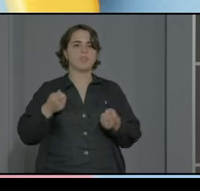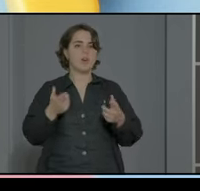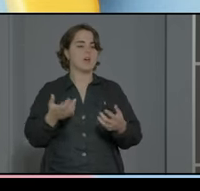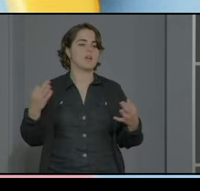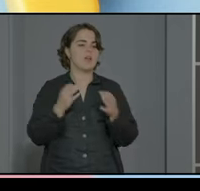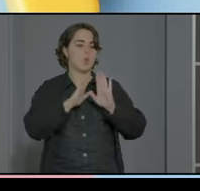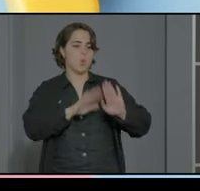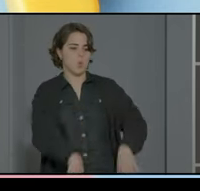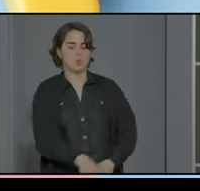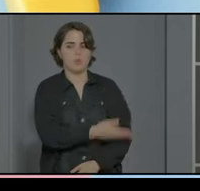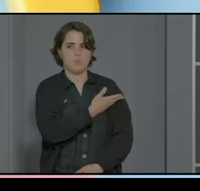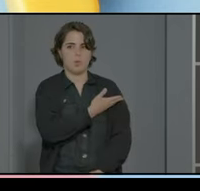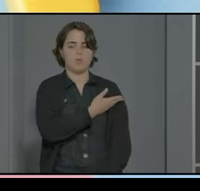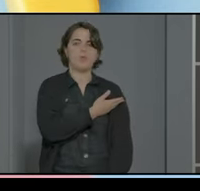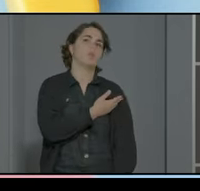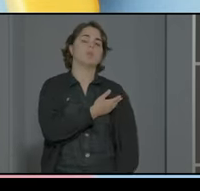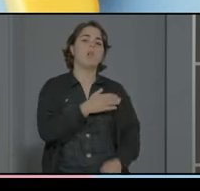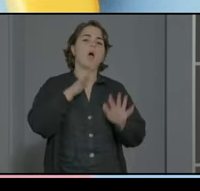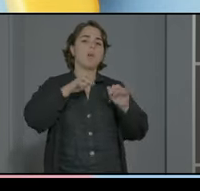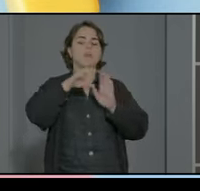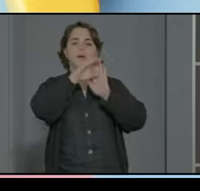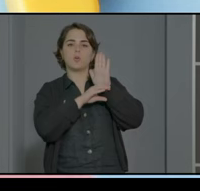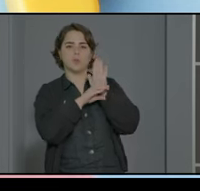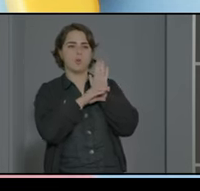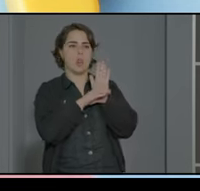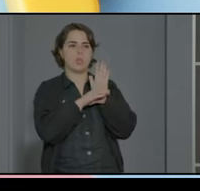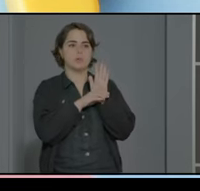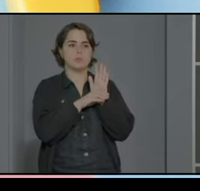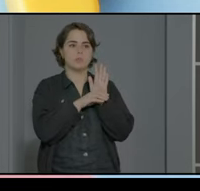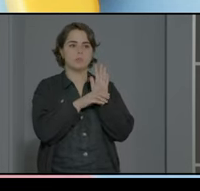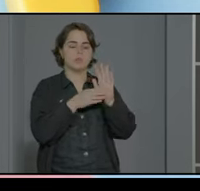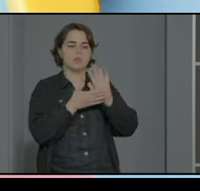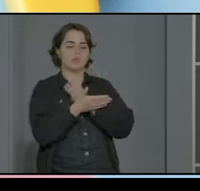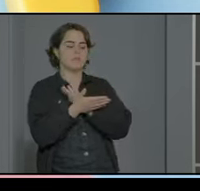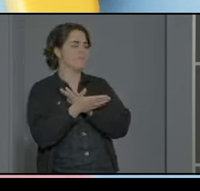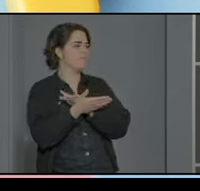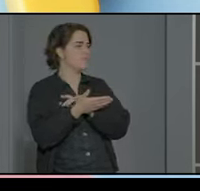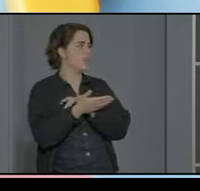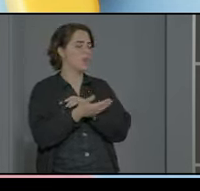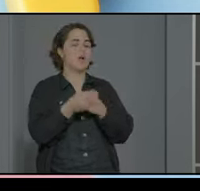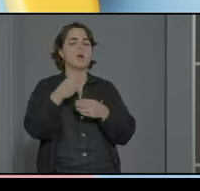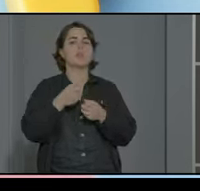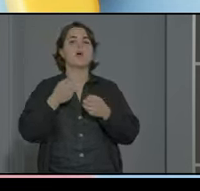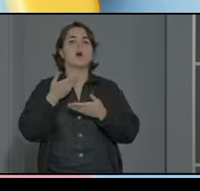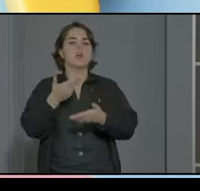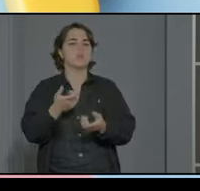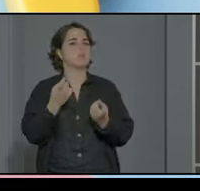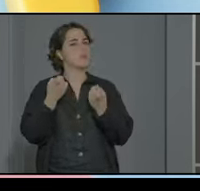último lo he puesto a lo último y no es casual esos aprendizajes curriculares propios del nivel educativo donde esté dando las ayudas necesarias